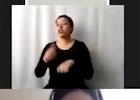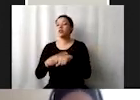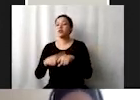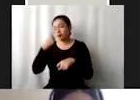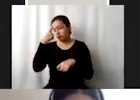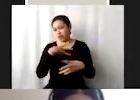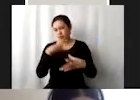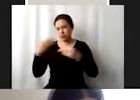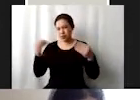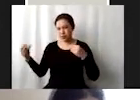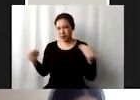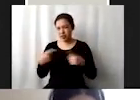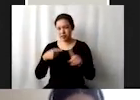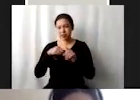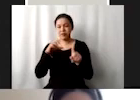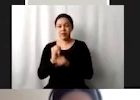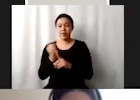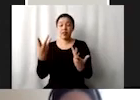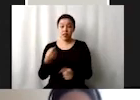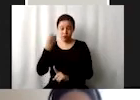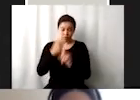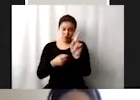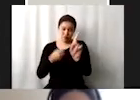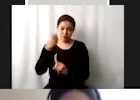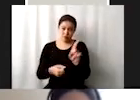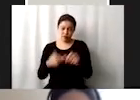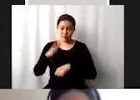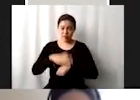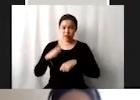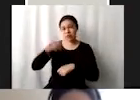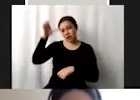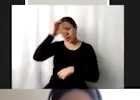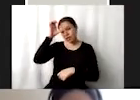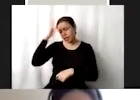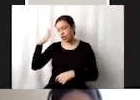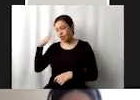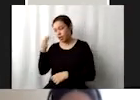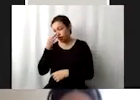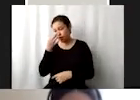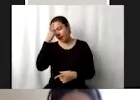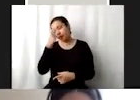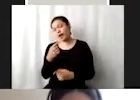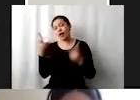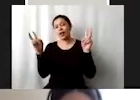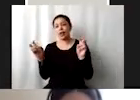es precisamente la meta que han peleado mucho, sobre todo los científicos últimamente por el tema,